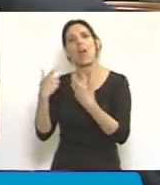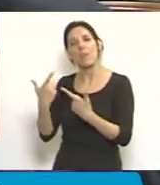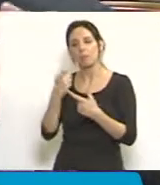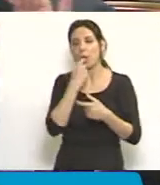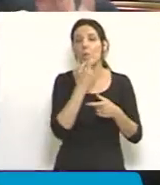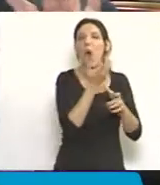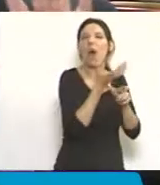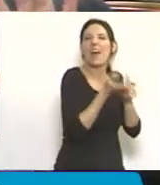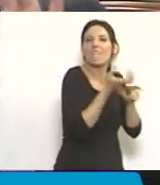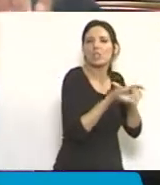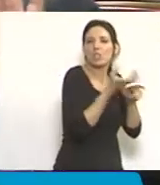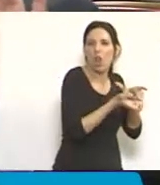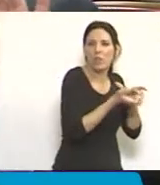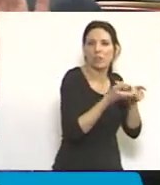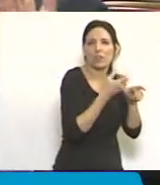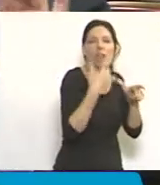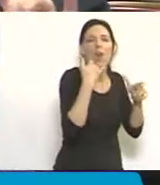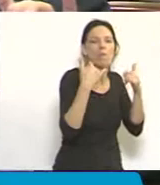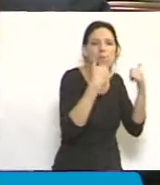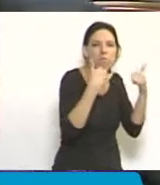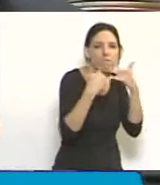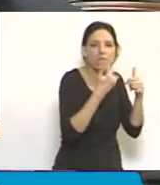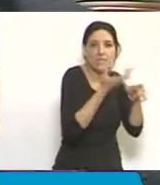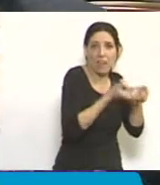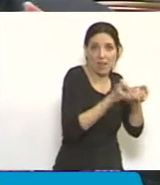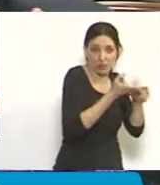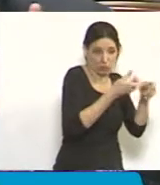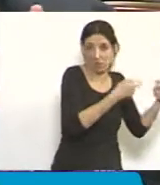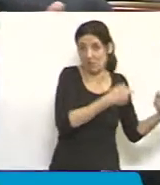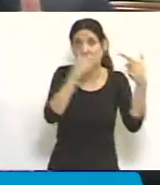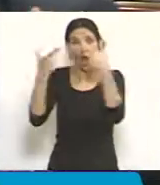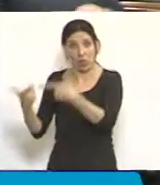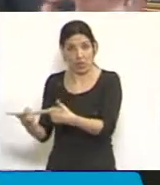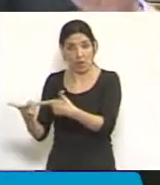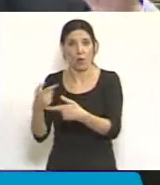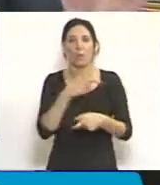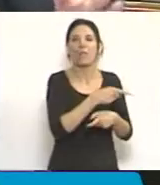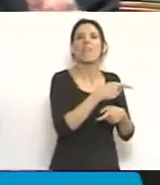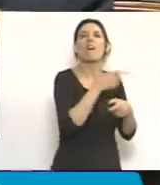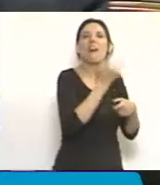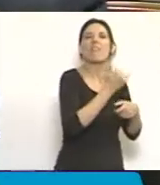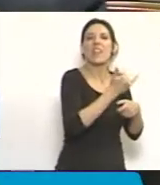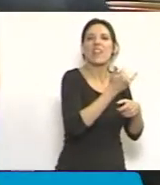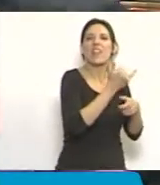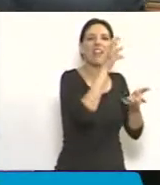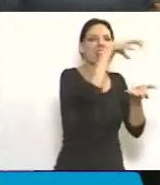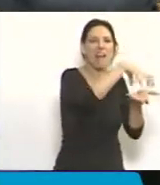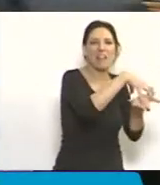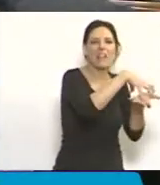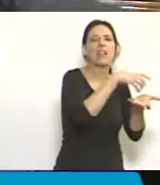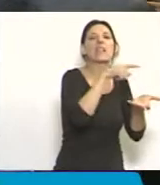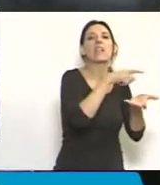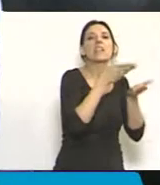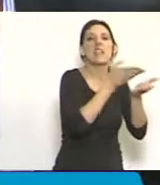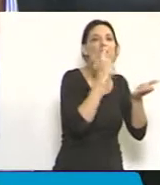telefónicas, un poder que estaba en materia de los servicios de inteligencia y que ha pasado al Ministerio